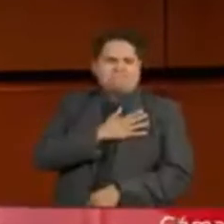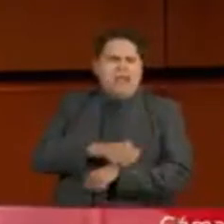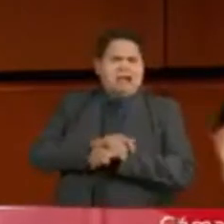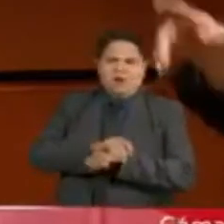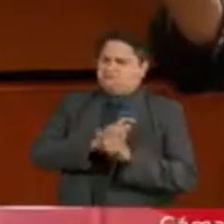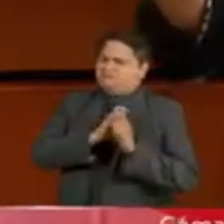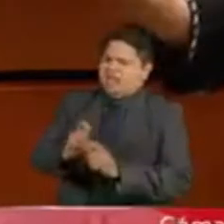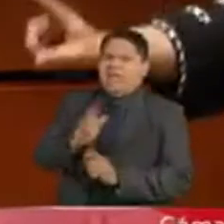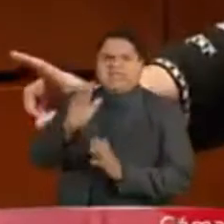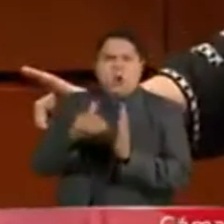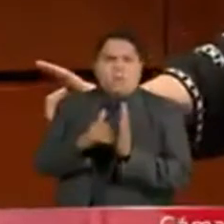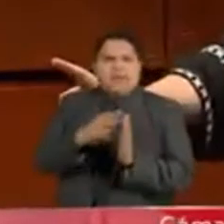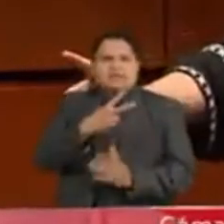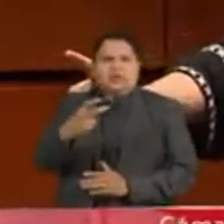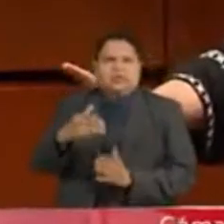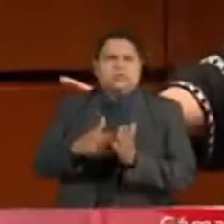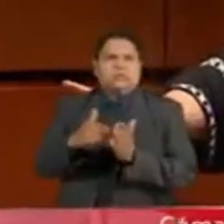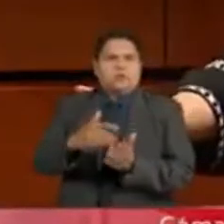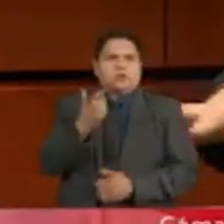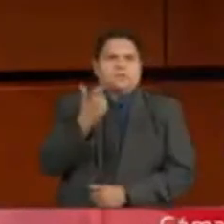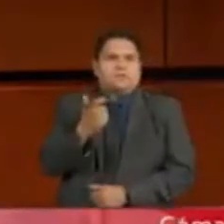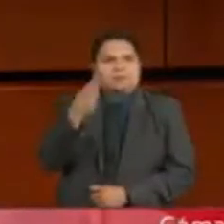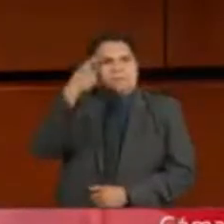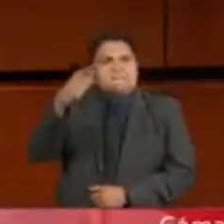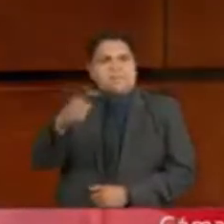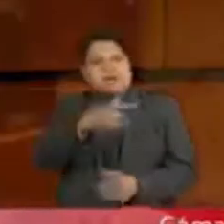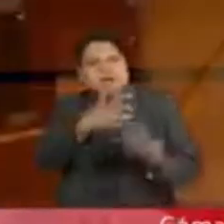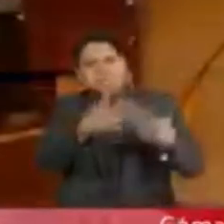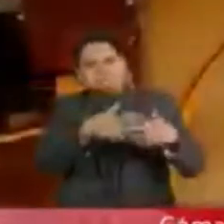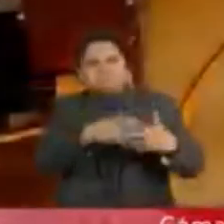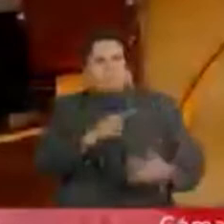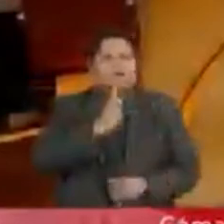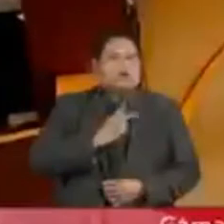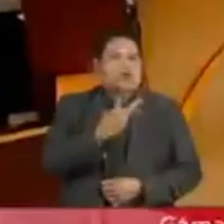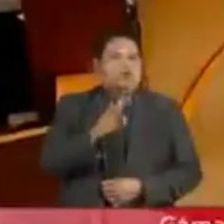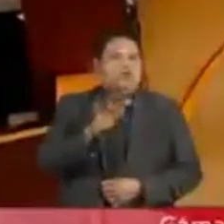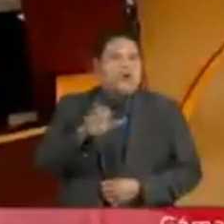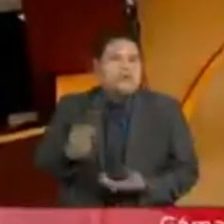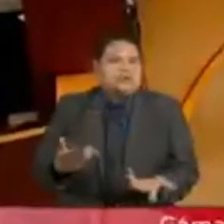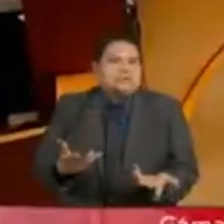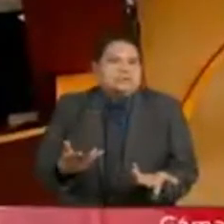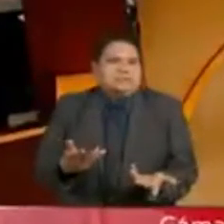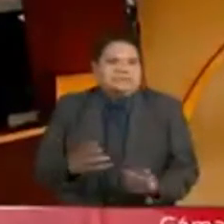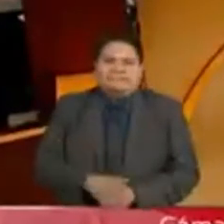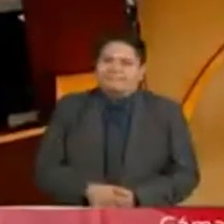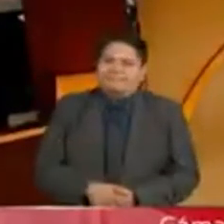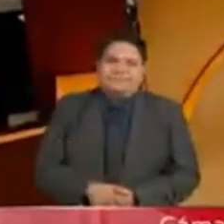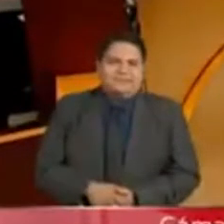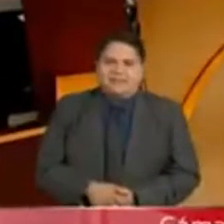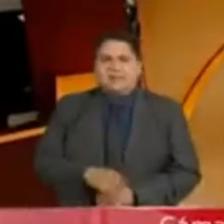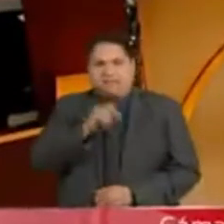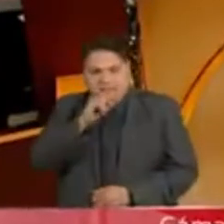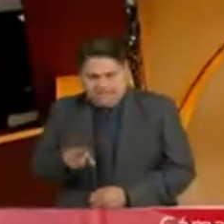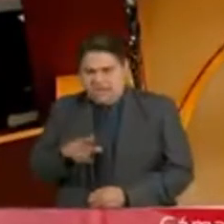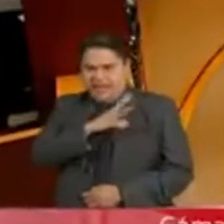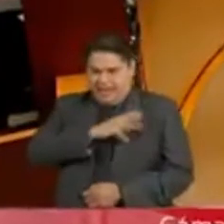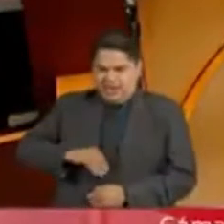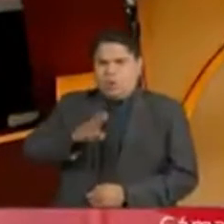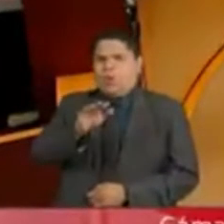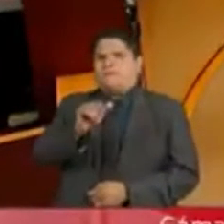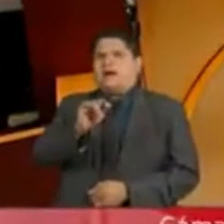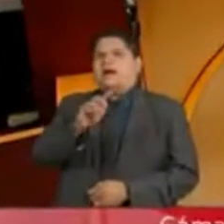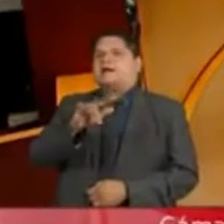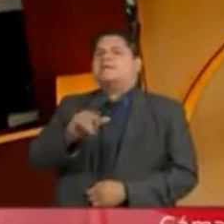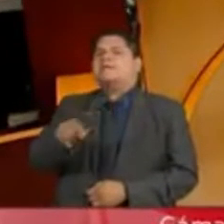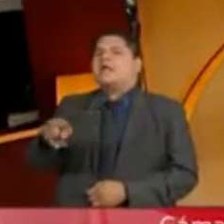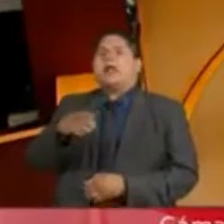millones de pesos para la refinería de Dos Bocas. Entonces, vamos hablando de las empresas del hijo de Manuel Bartlett